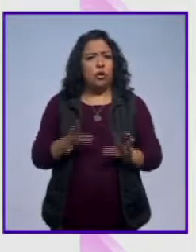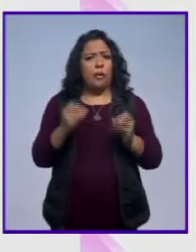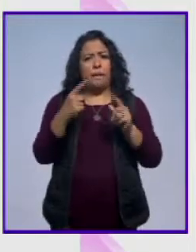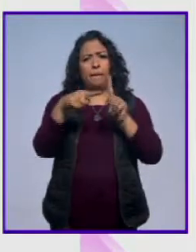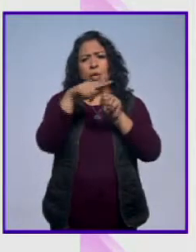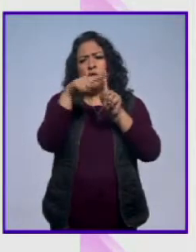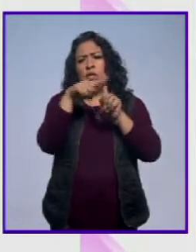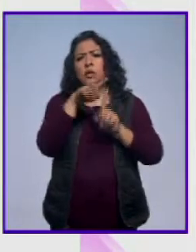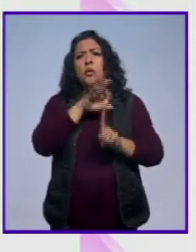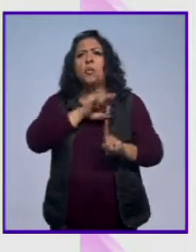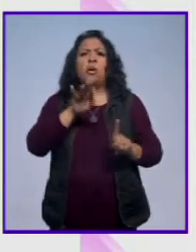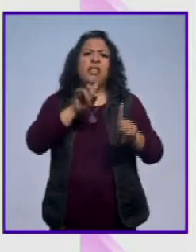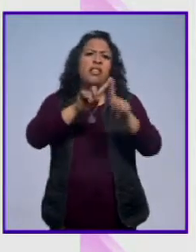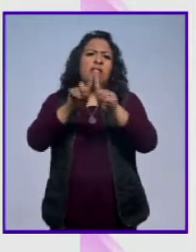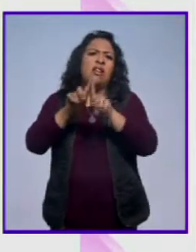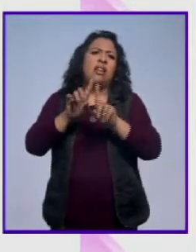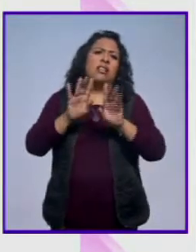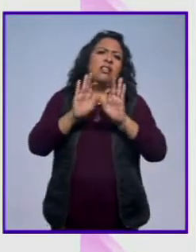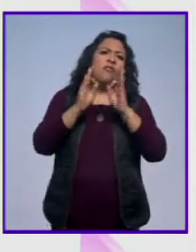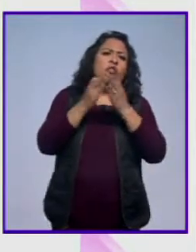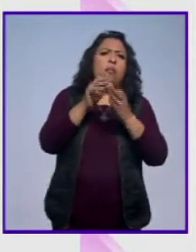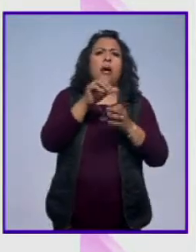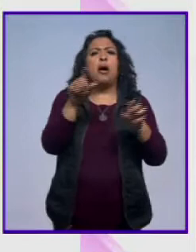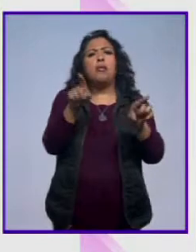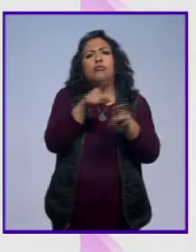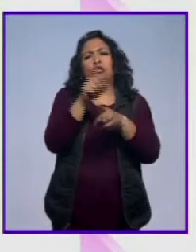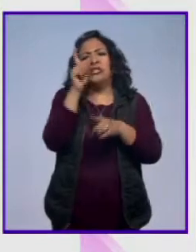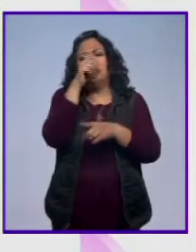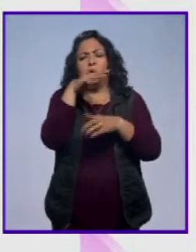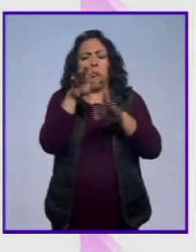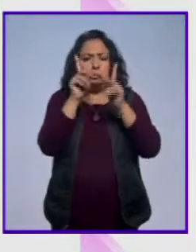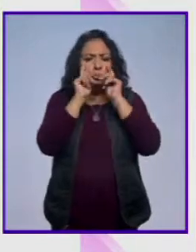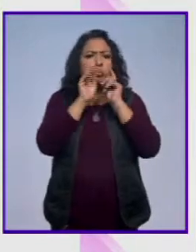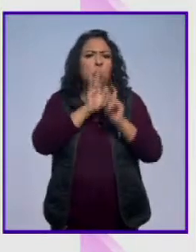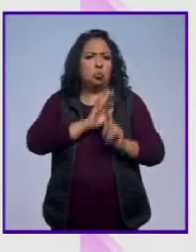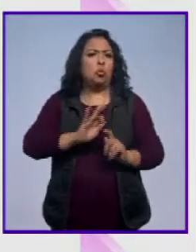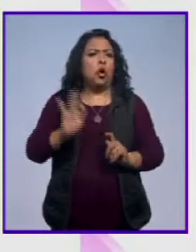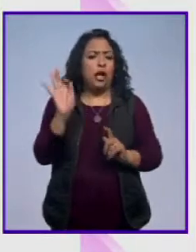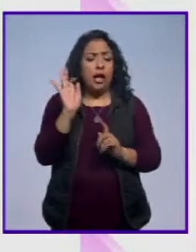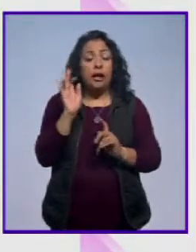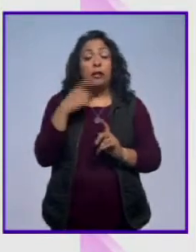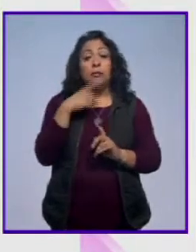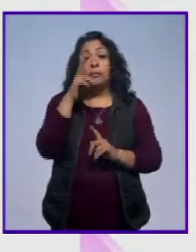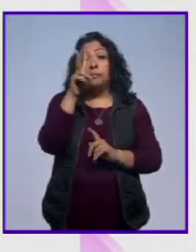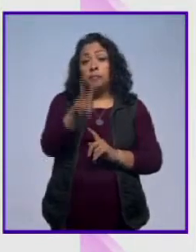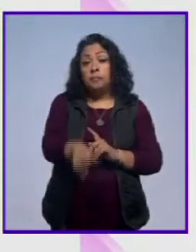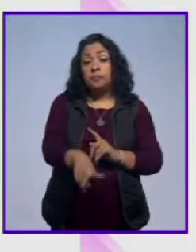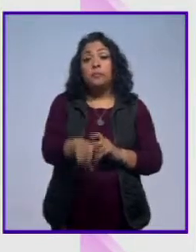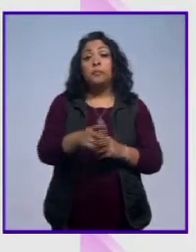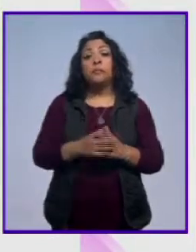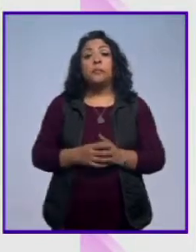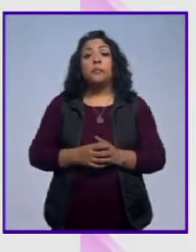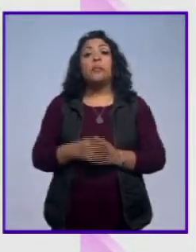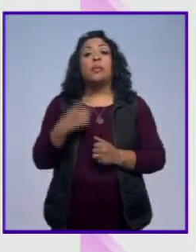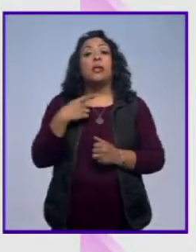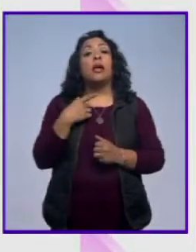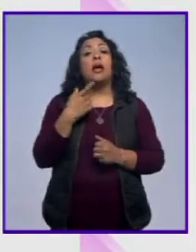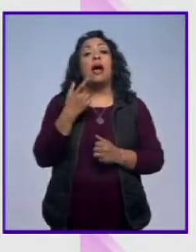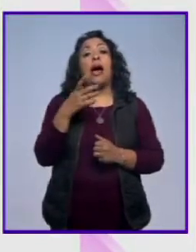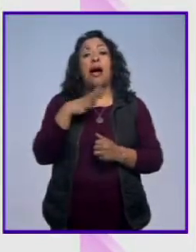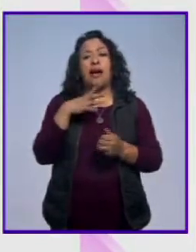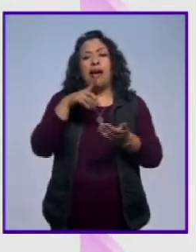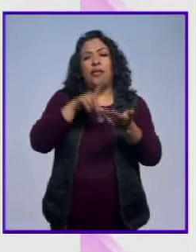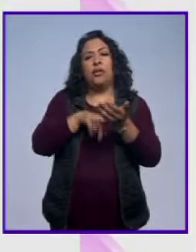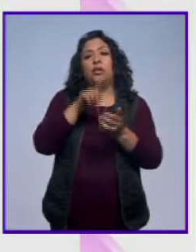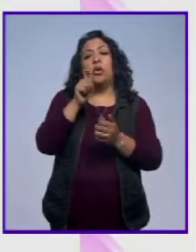que se puede enfrentar a cualquier estilo y a cualquier dificultad de música. Sin duda, lo que verdaderamente está